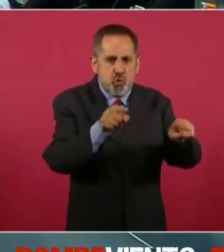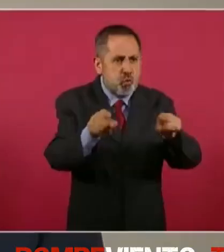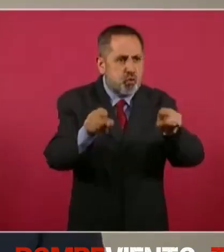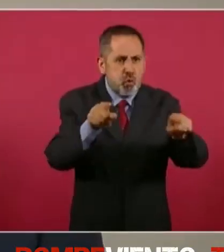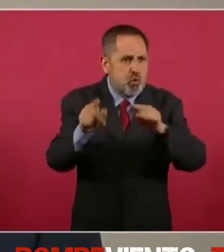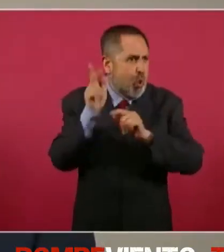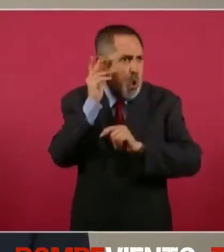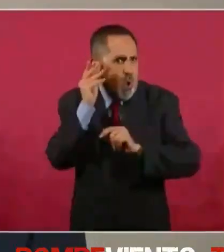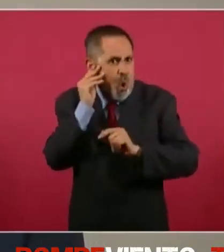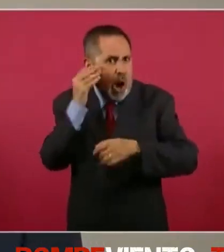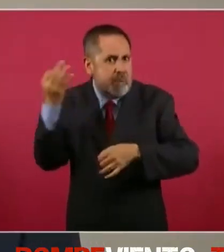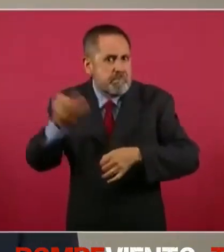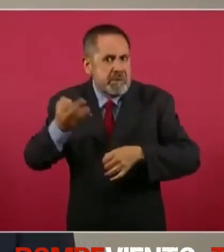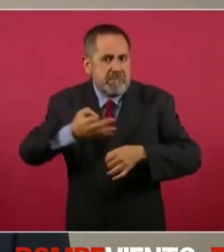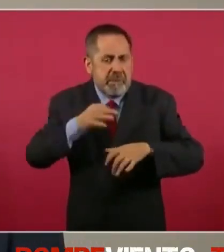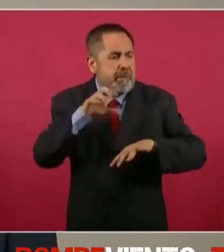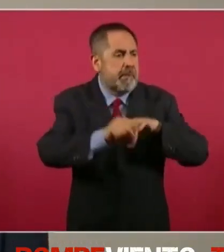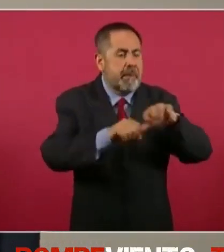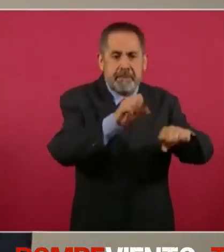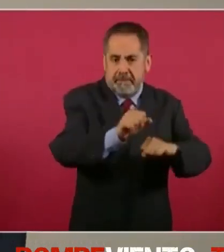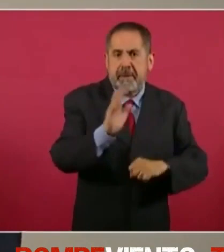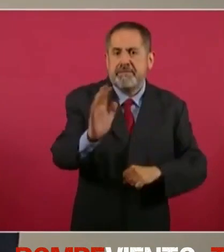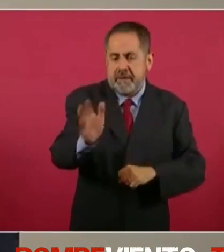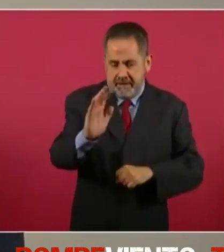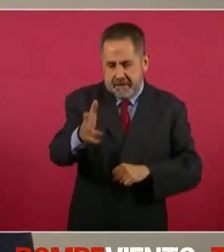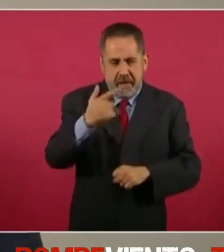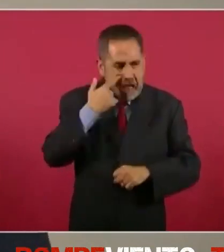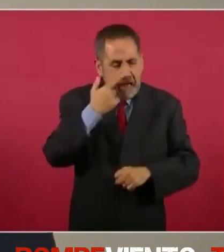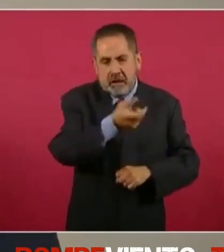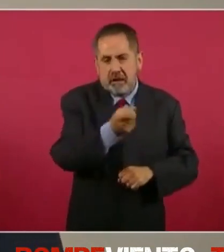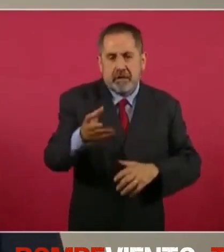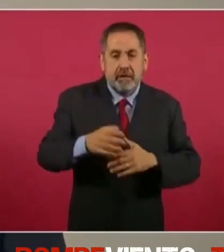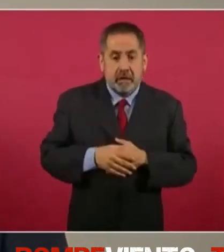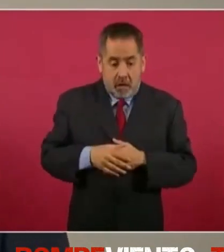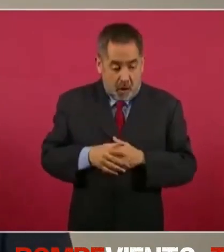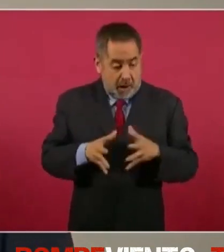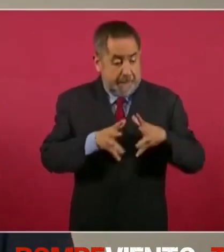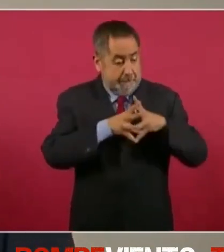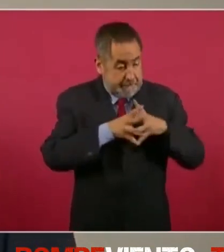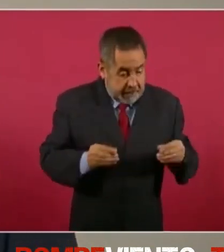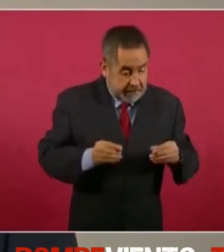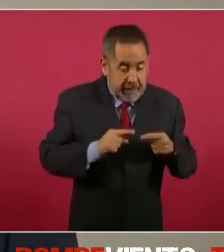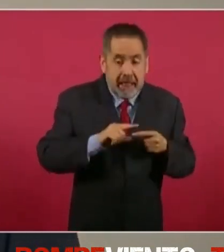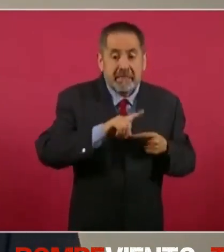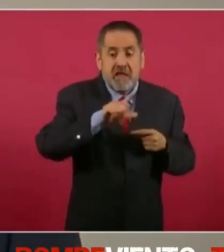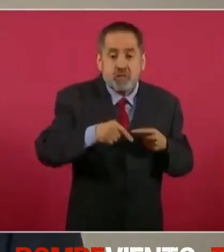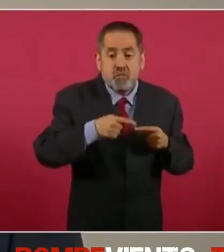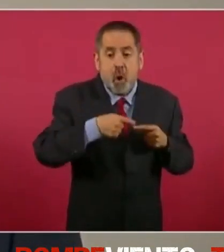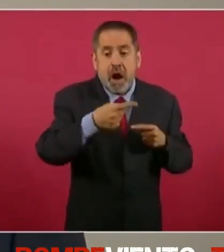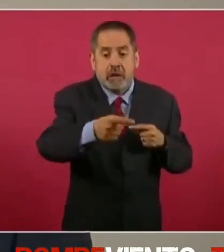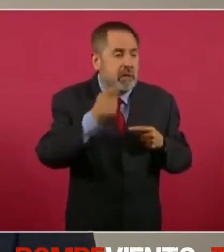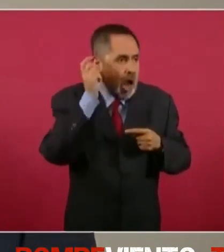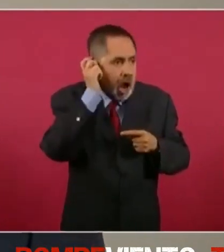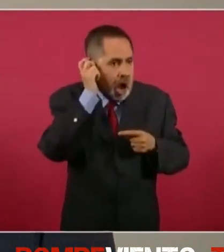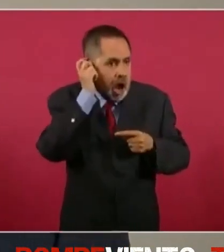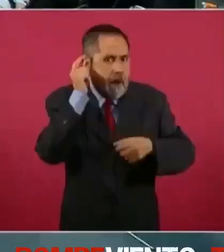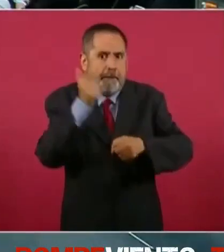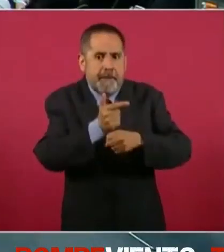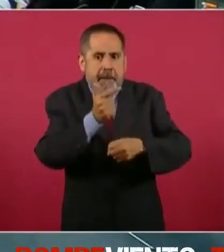seguimiento particular de hechos posteriores a la desaparición. Estas